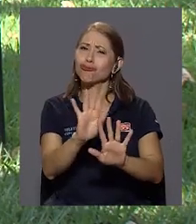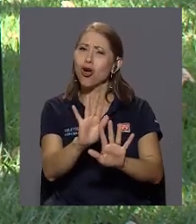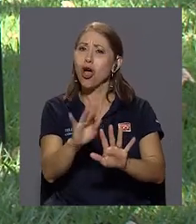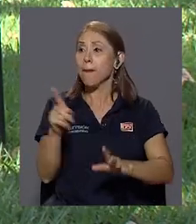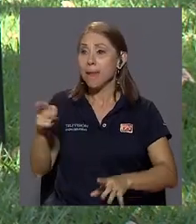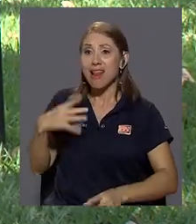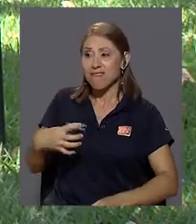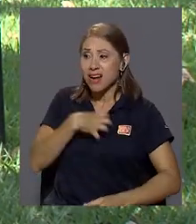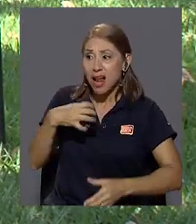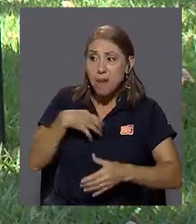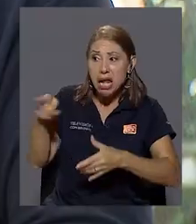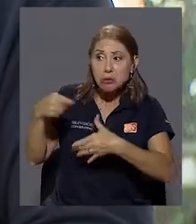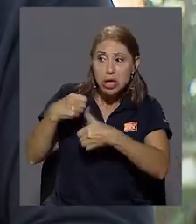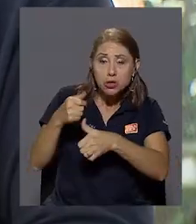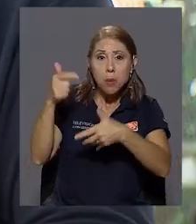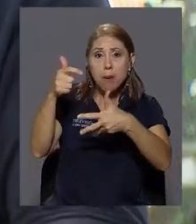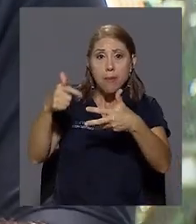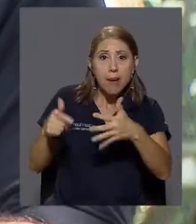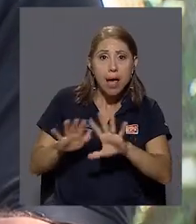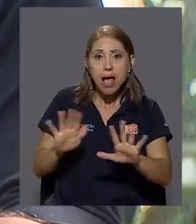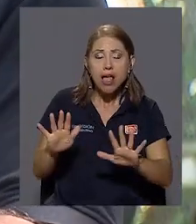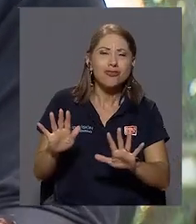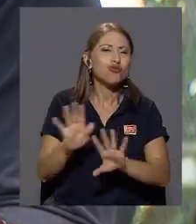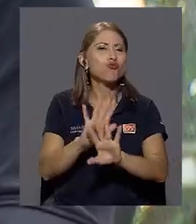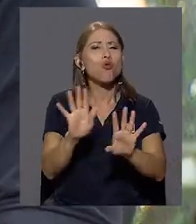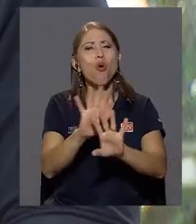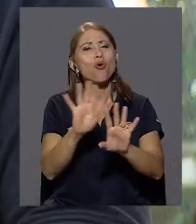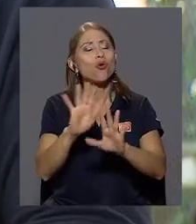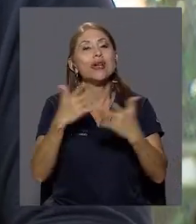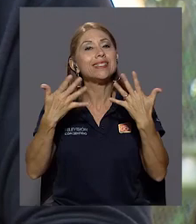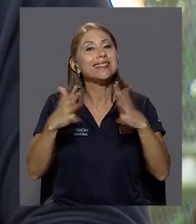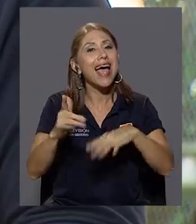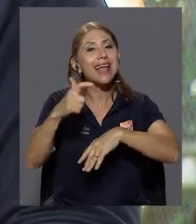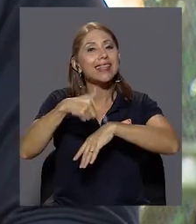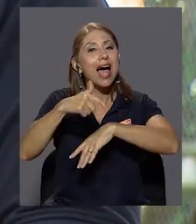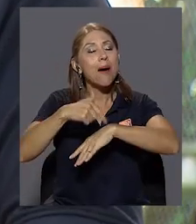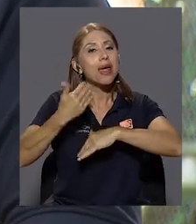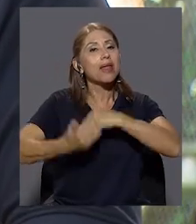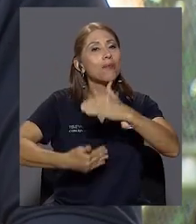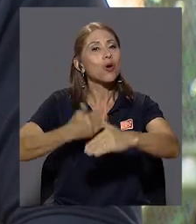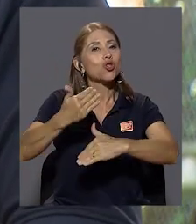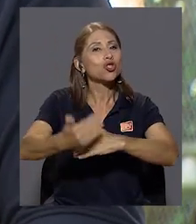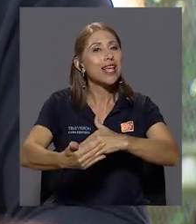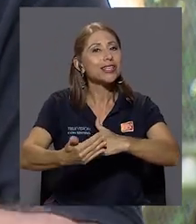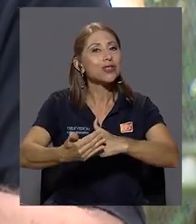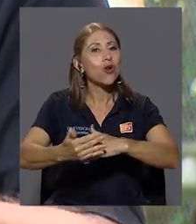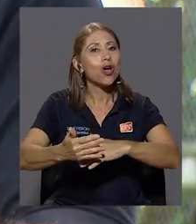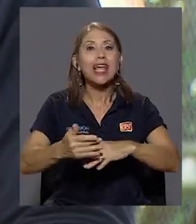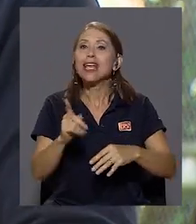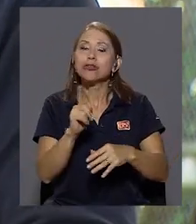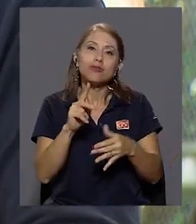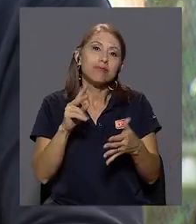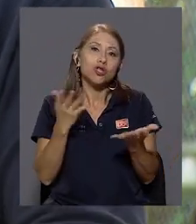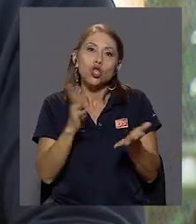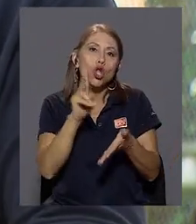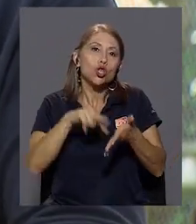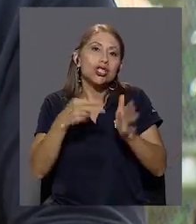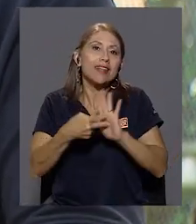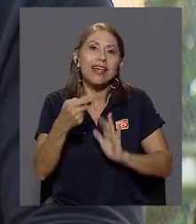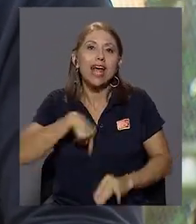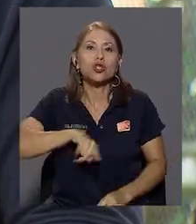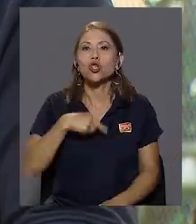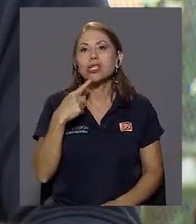si hizo o deshizo. Ya en cierta etapa del proceso, ya eso, no estamos negando que eso haya